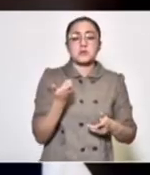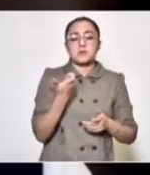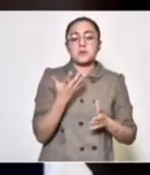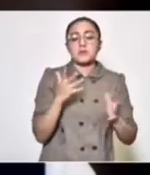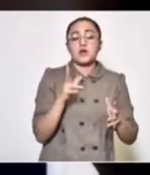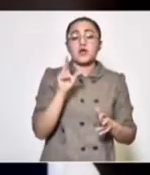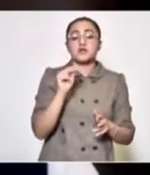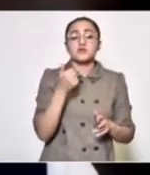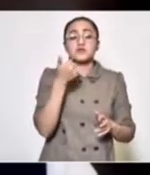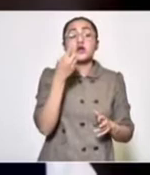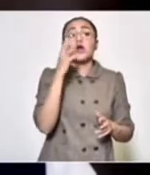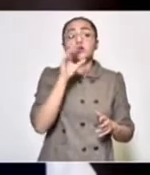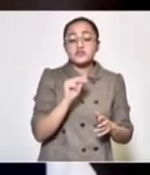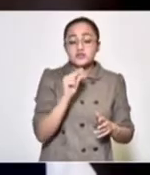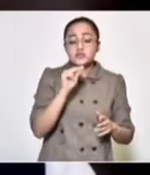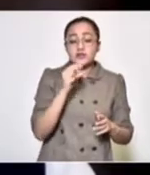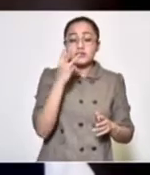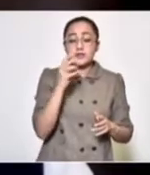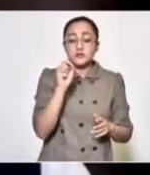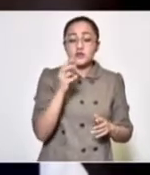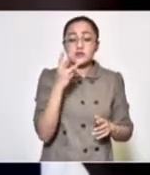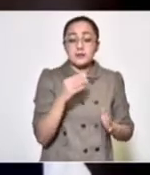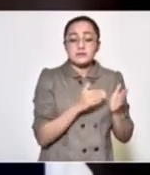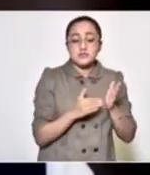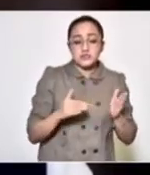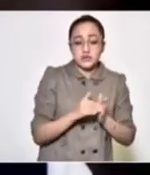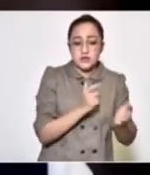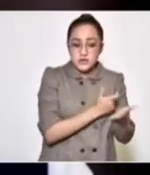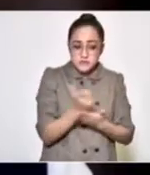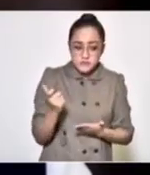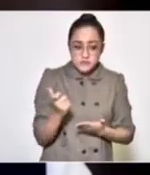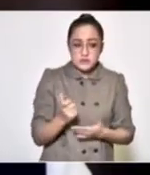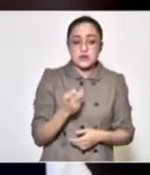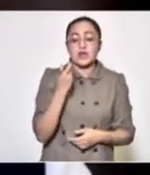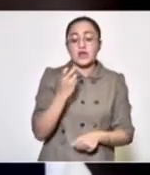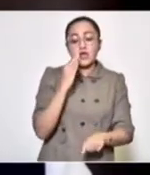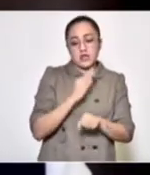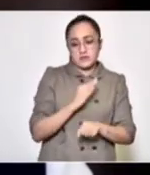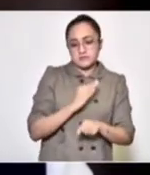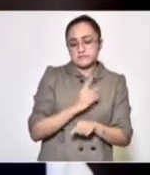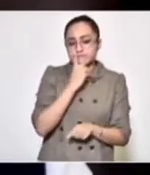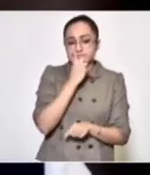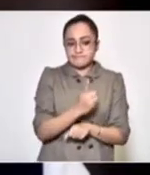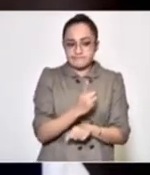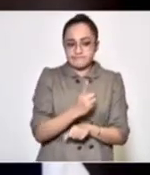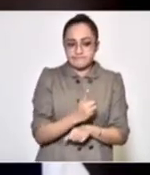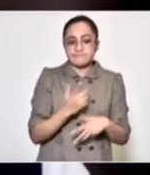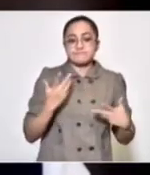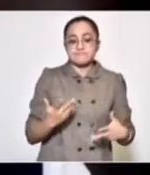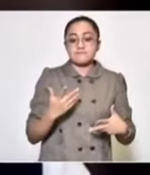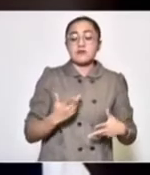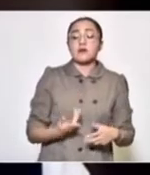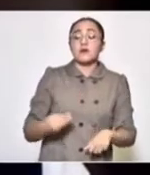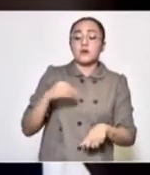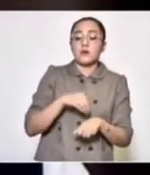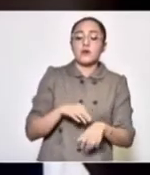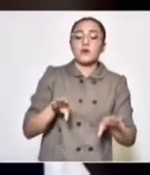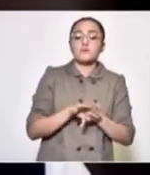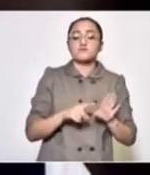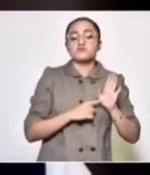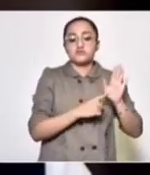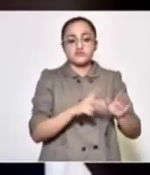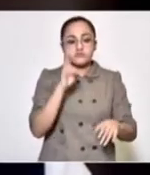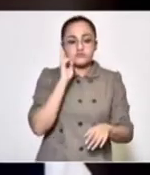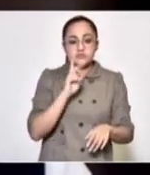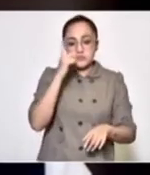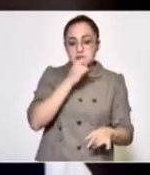cantidad de 83.3 millones de pesos. Es relevante señalar que estos dictámenes se aportarán como elementos de prueba a